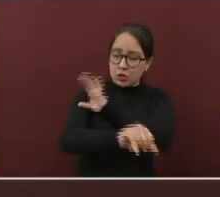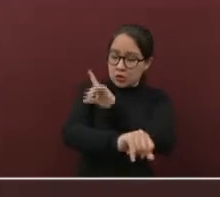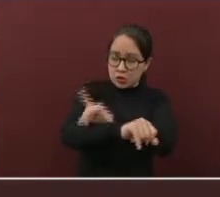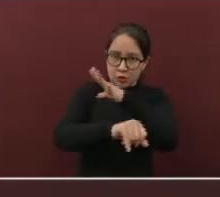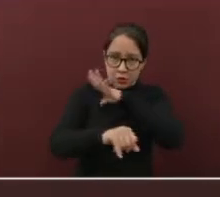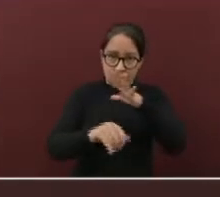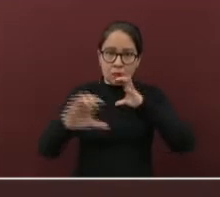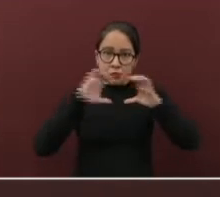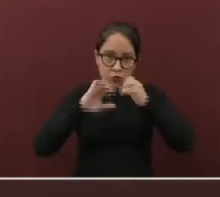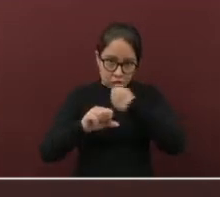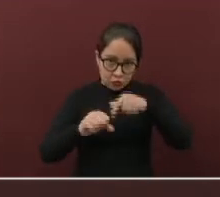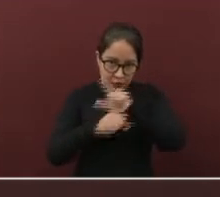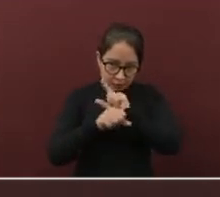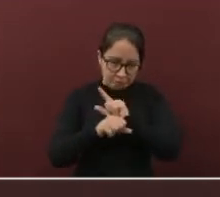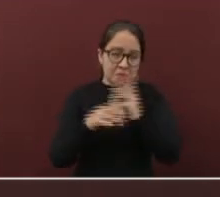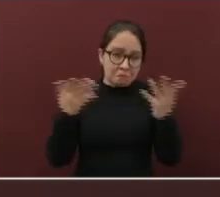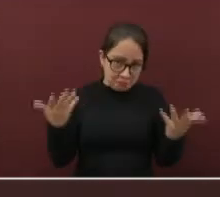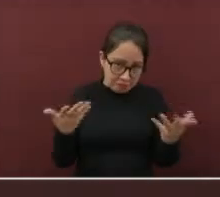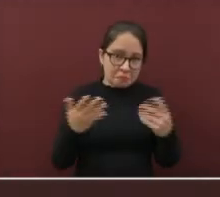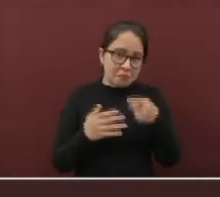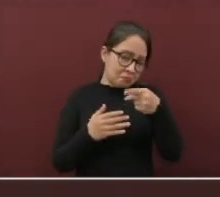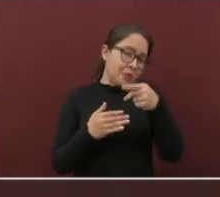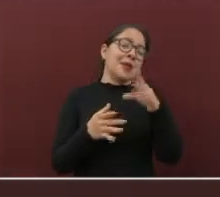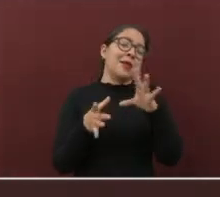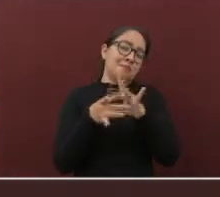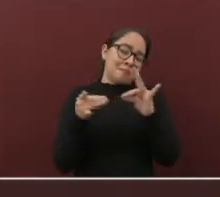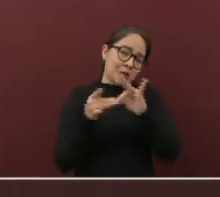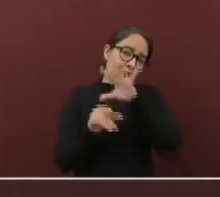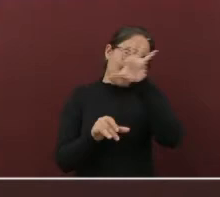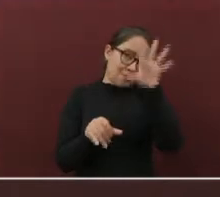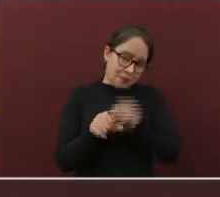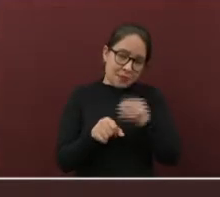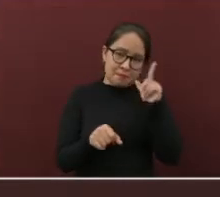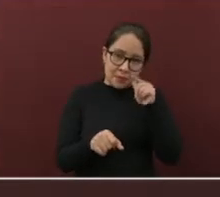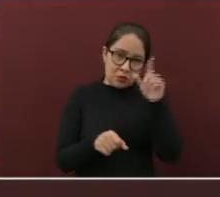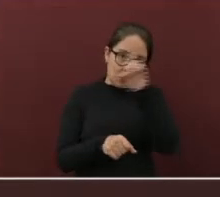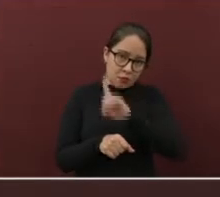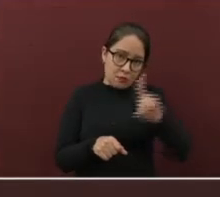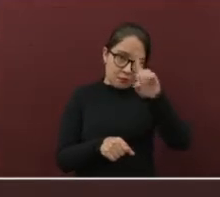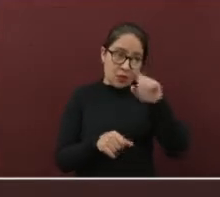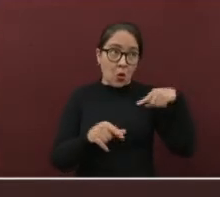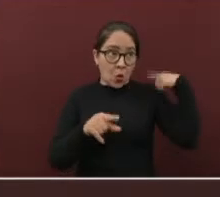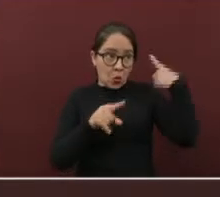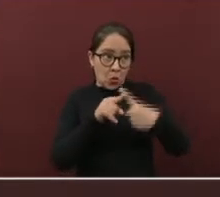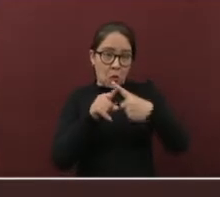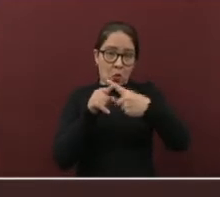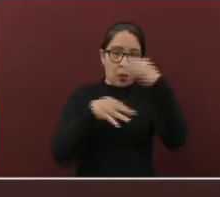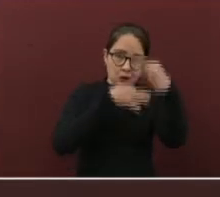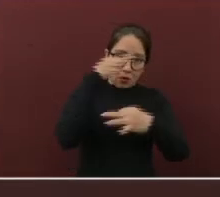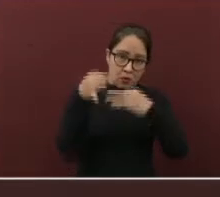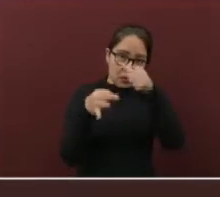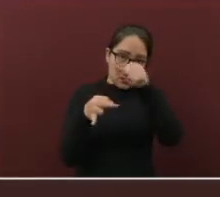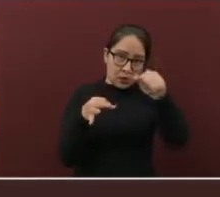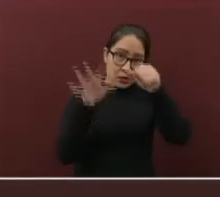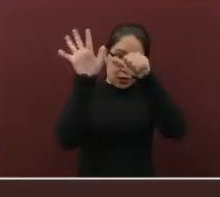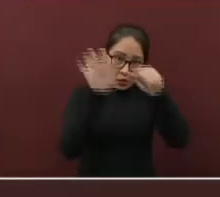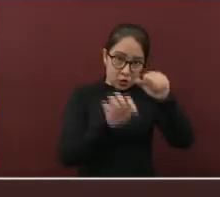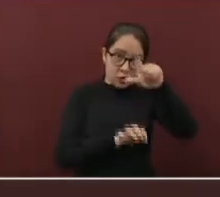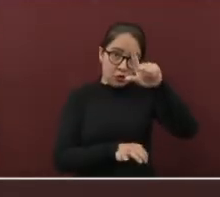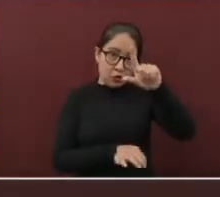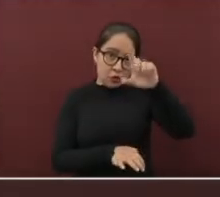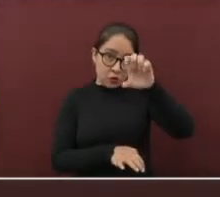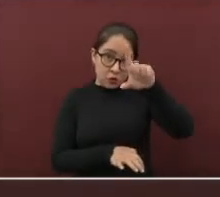domingo, ya lo podrán ustedes escuchar en el informe número 671 de la actualización.